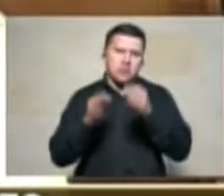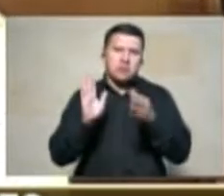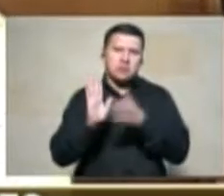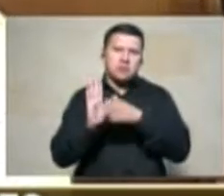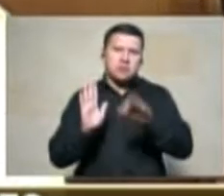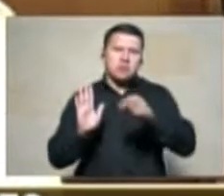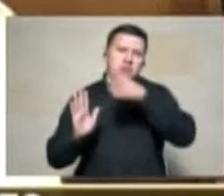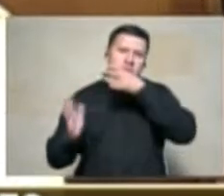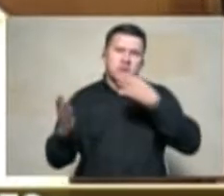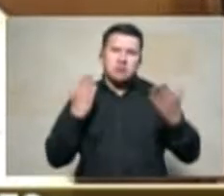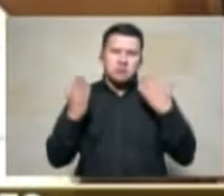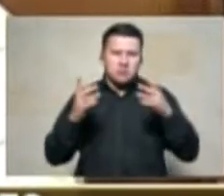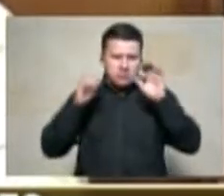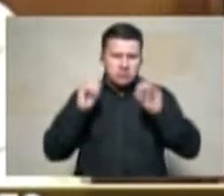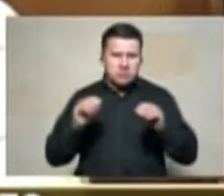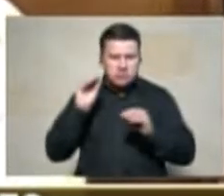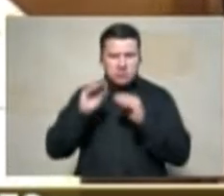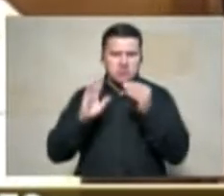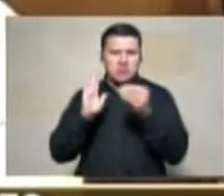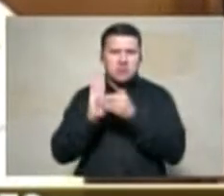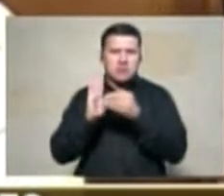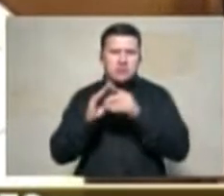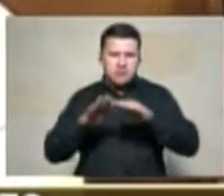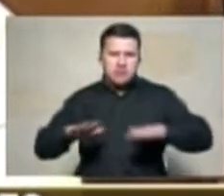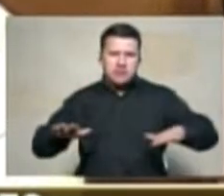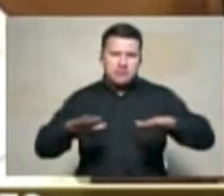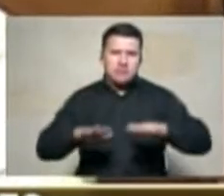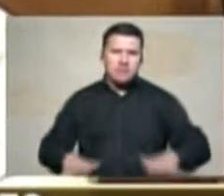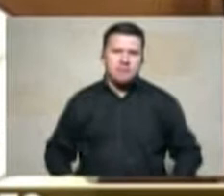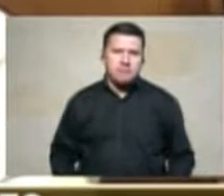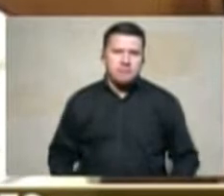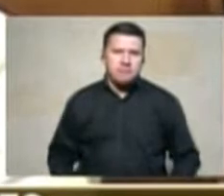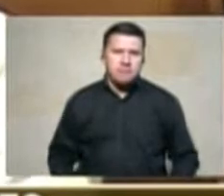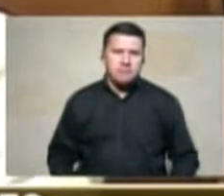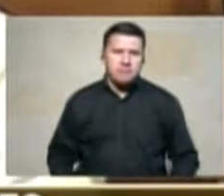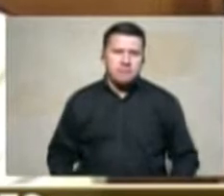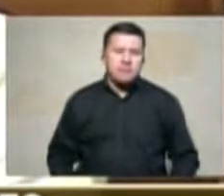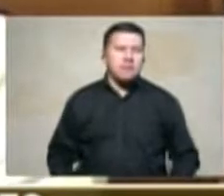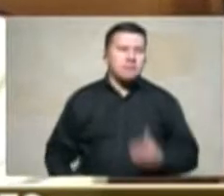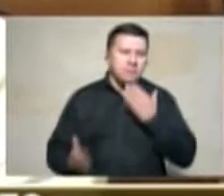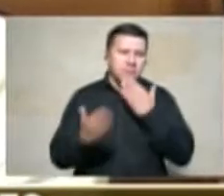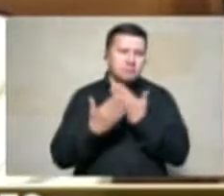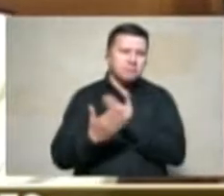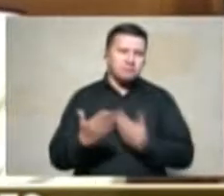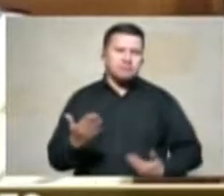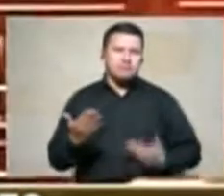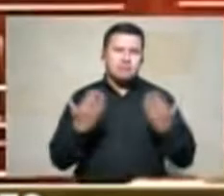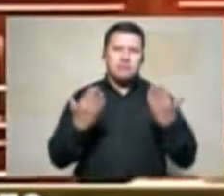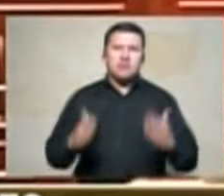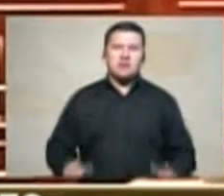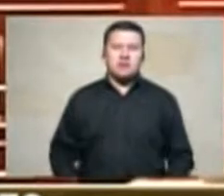que esos campesinos puedan laborar la tierra y el conflicto finalmente sea superado muchas gracias señor presidente